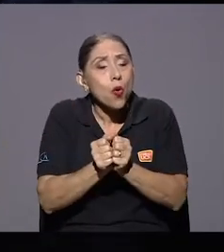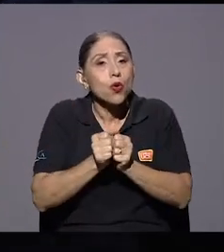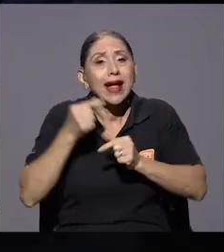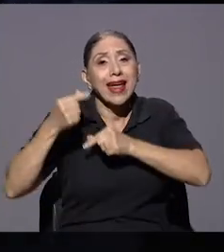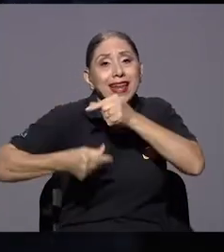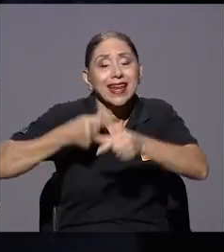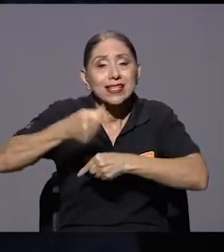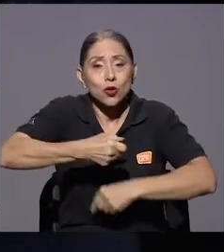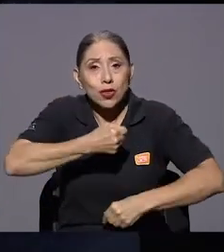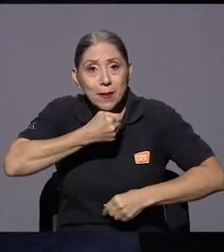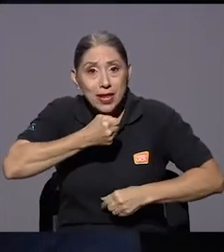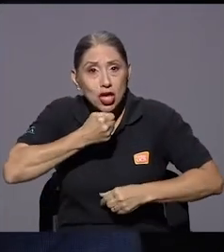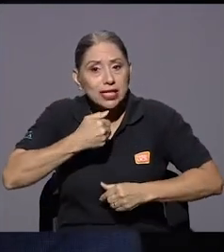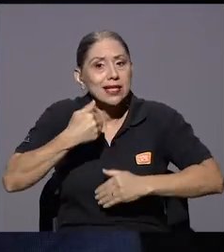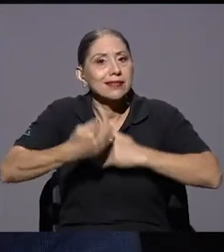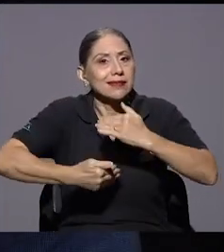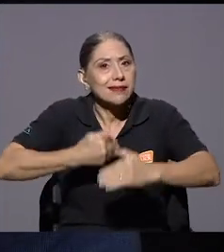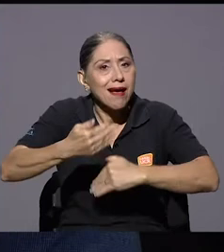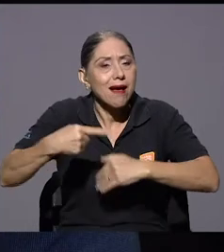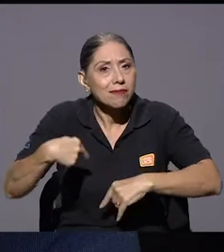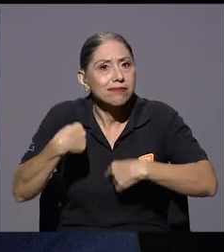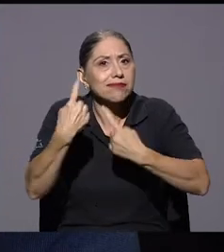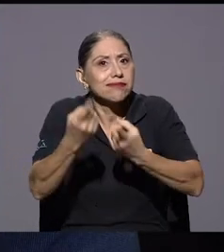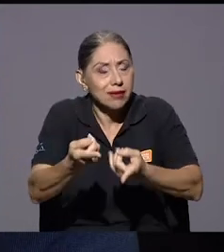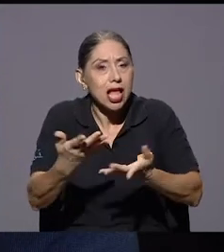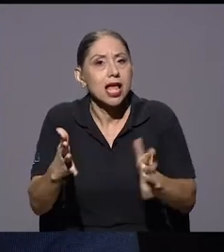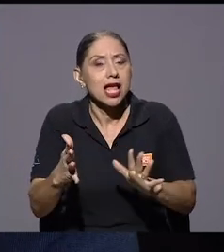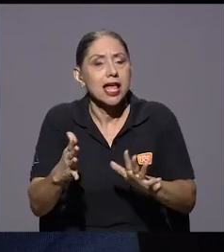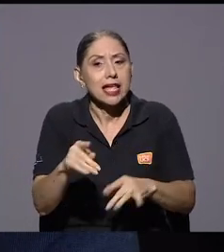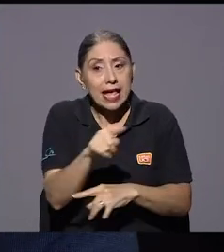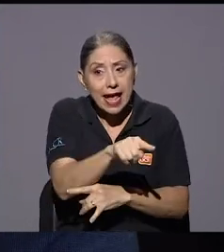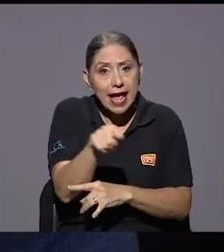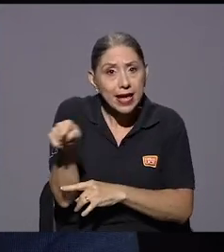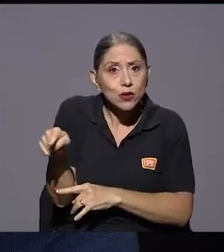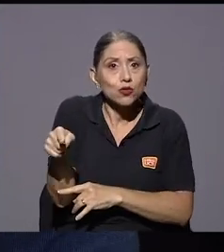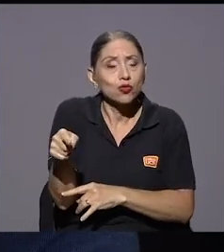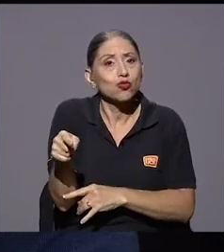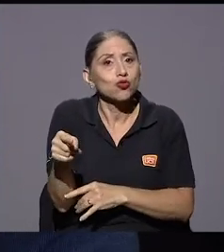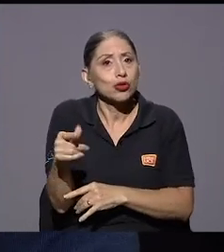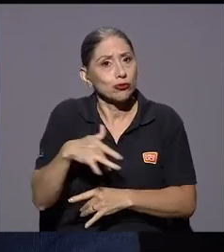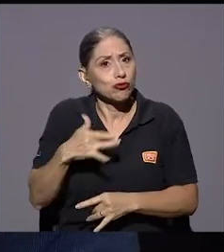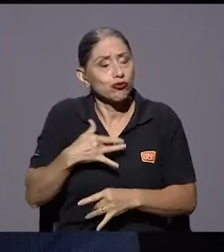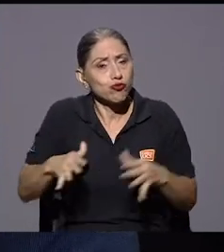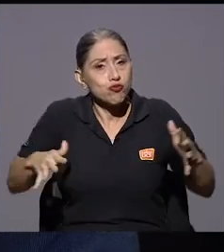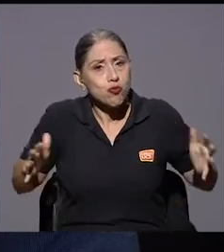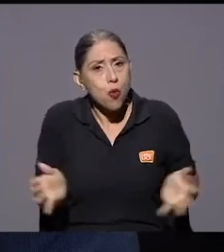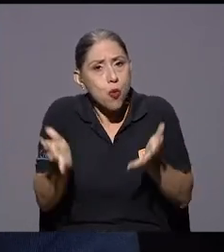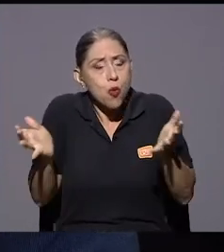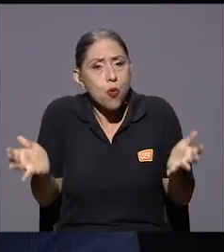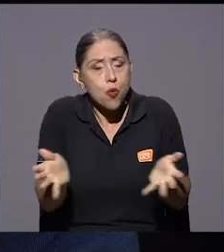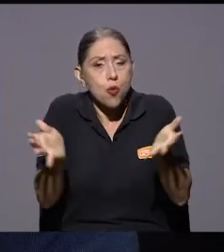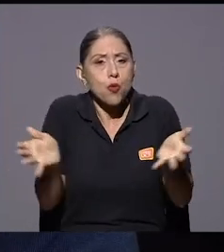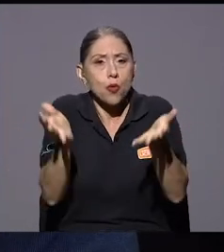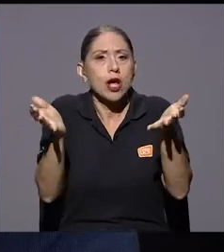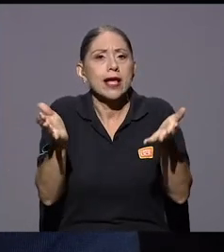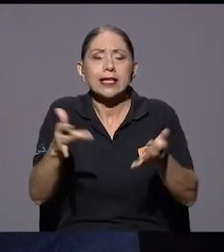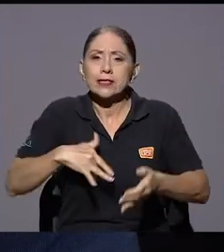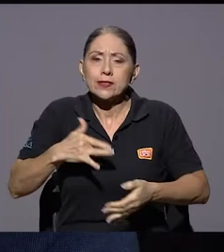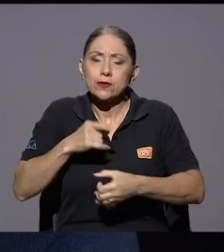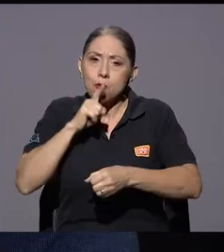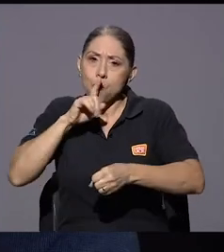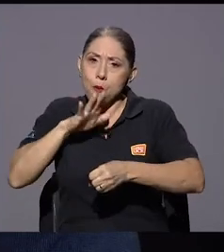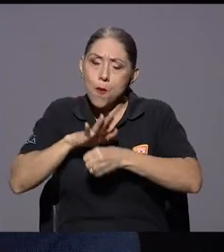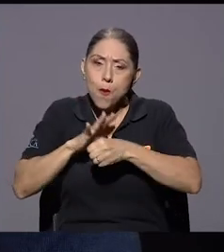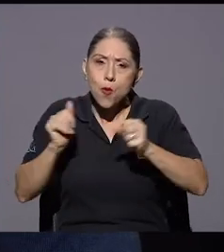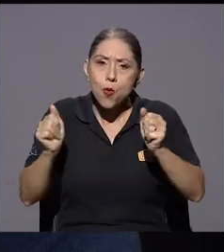generación de periodistas que van para arriba que me parece que tienen o sea están muy motivados y que están muy